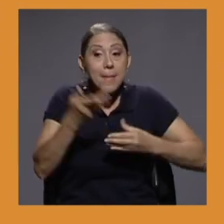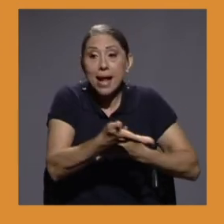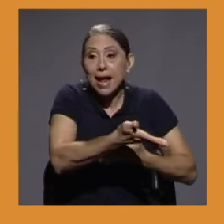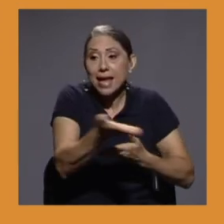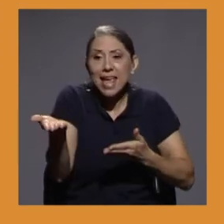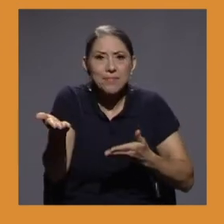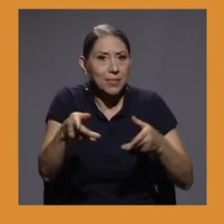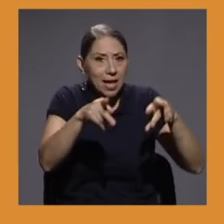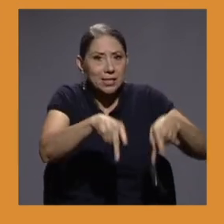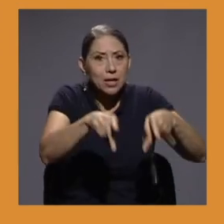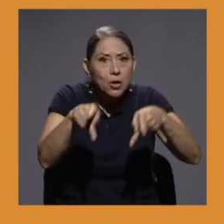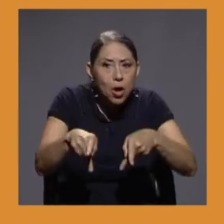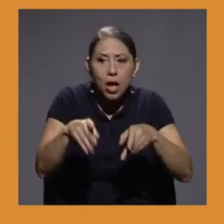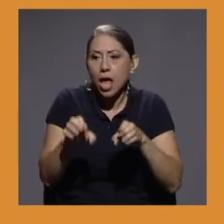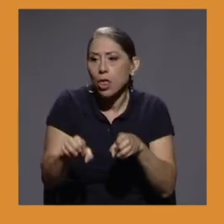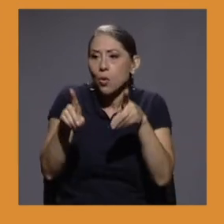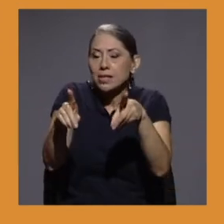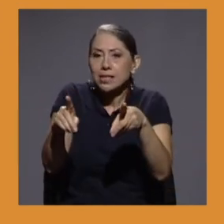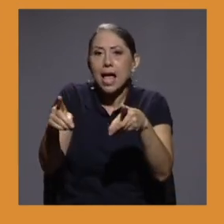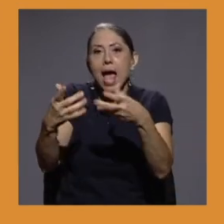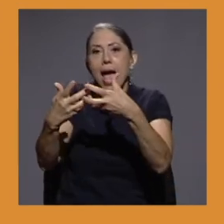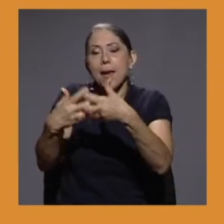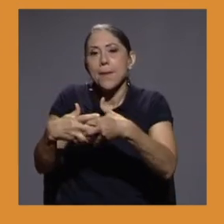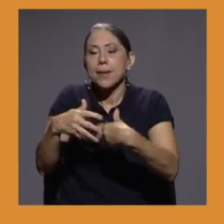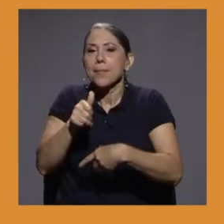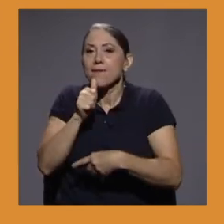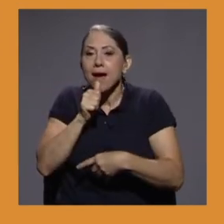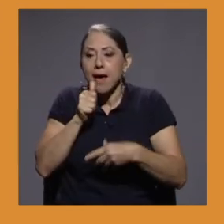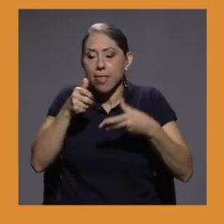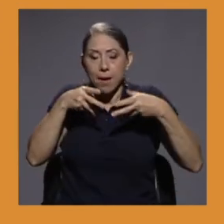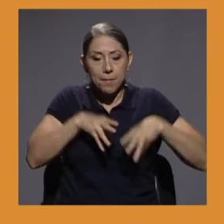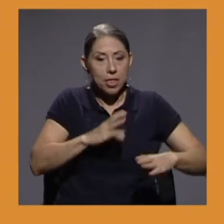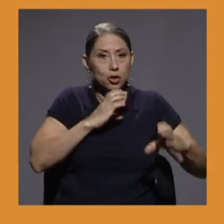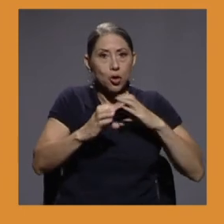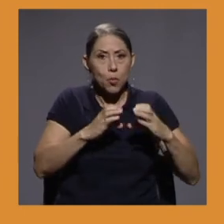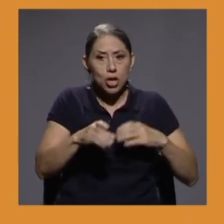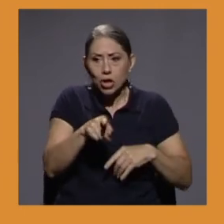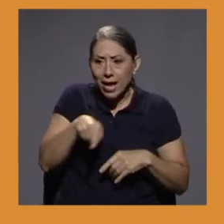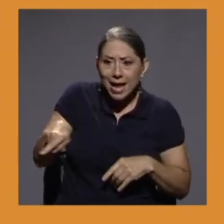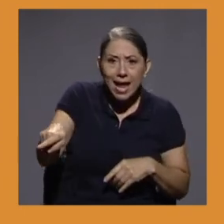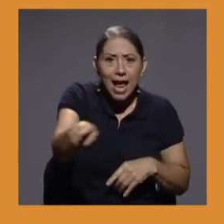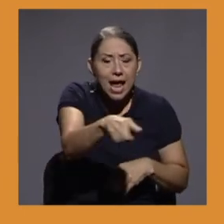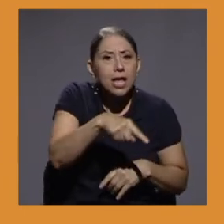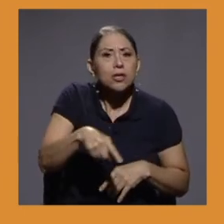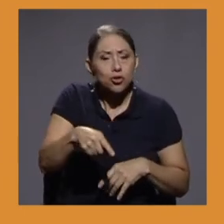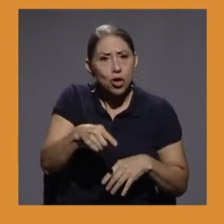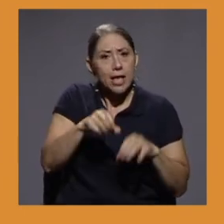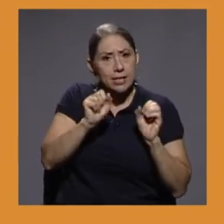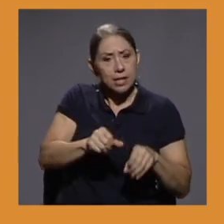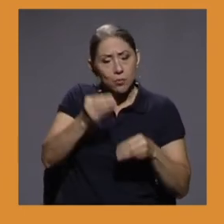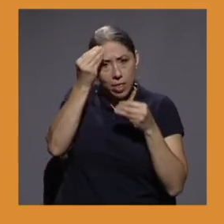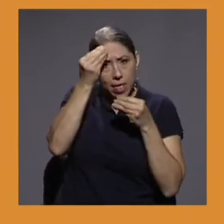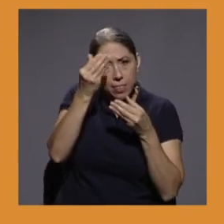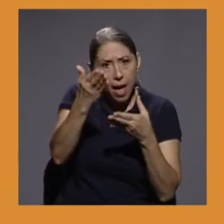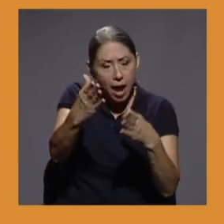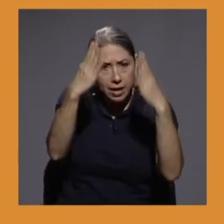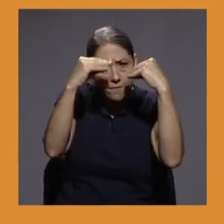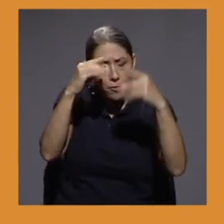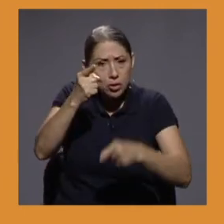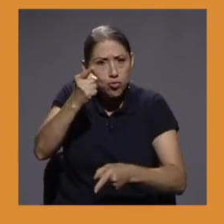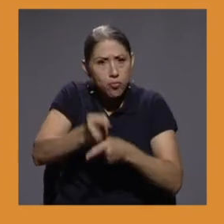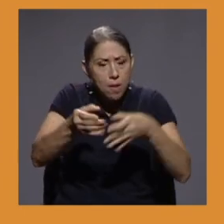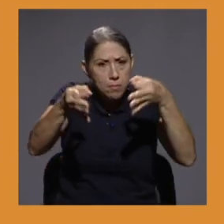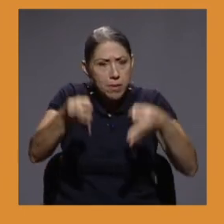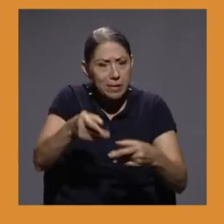sector académico, al sector privado, al sector de los medios de comunicación, disposición de información oportuna y precisa